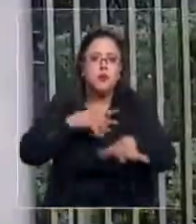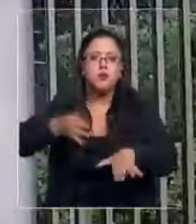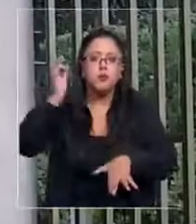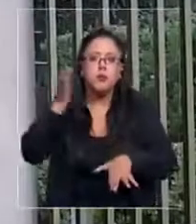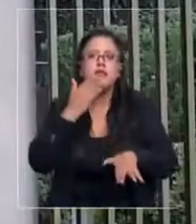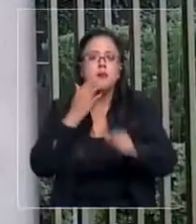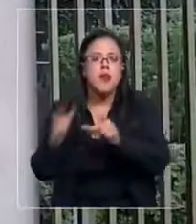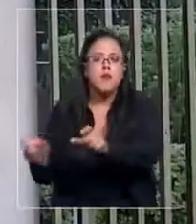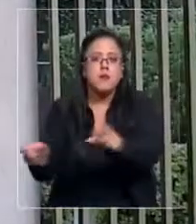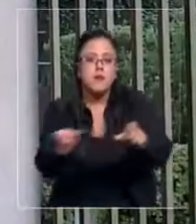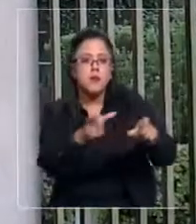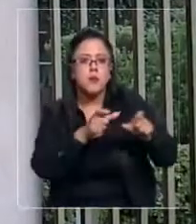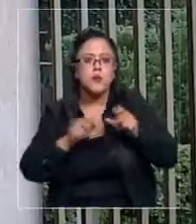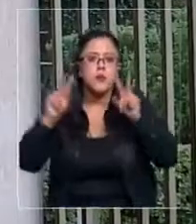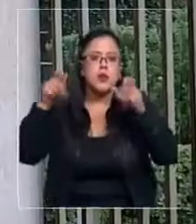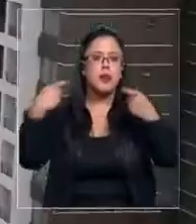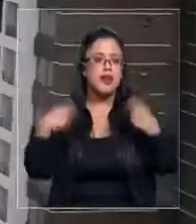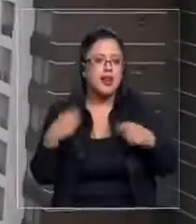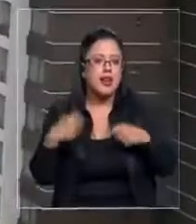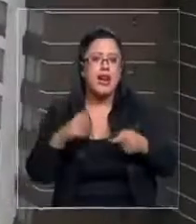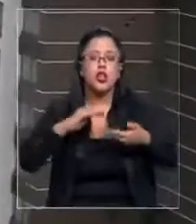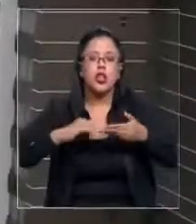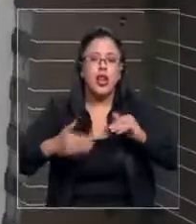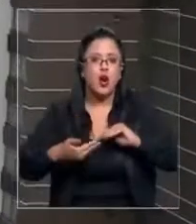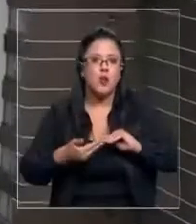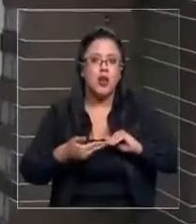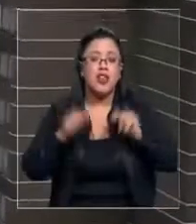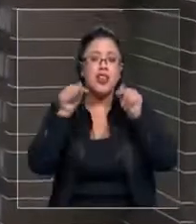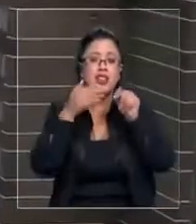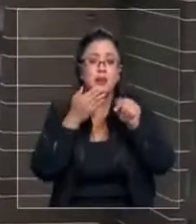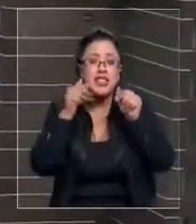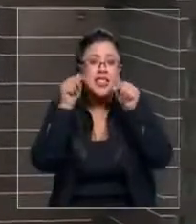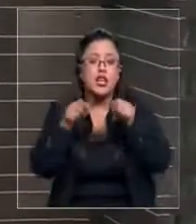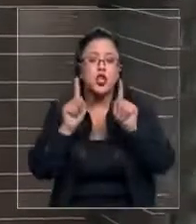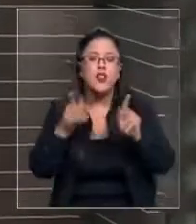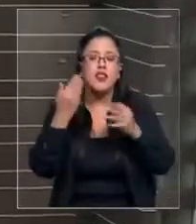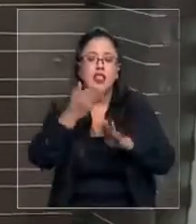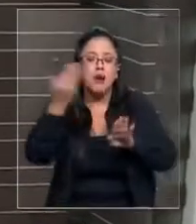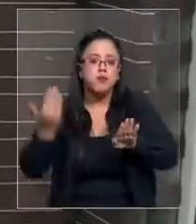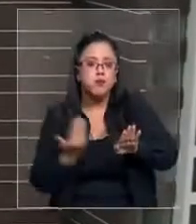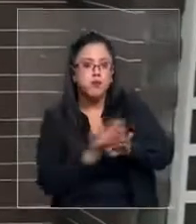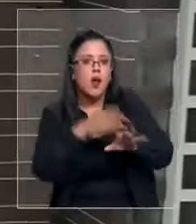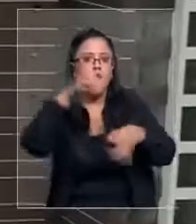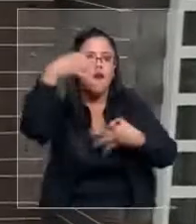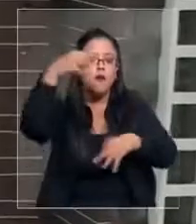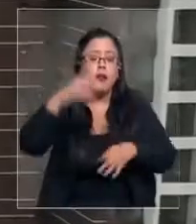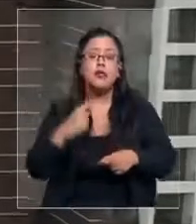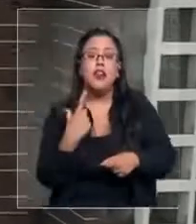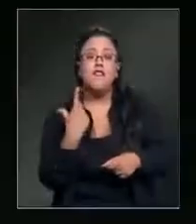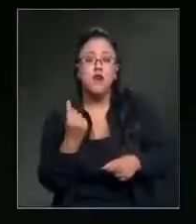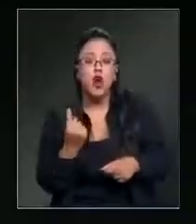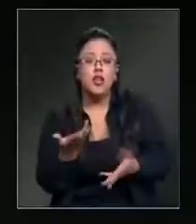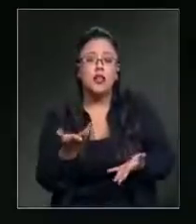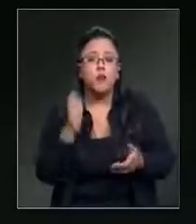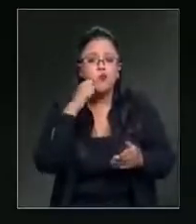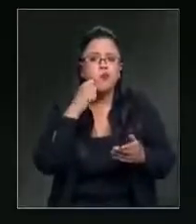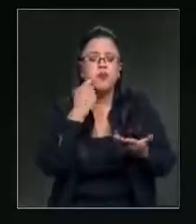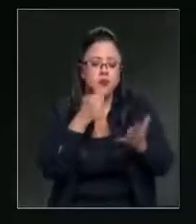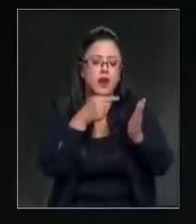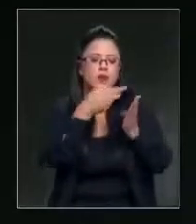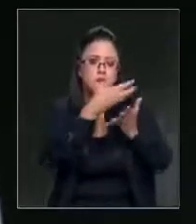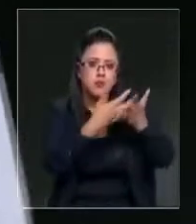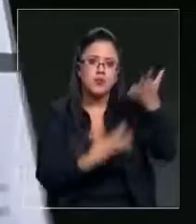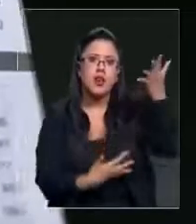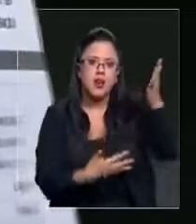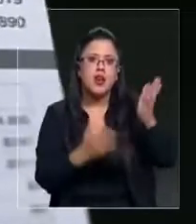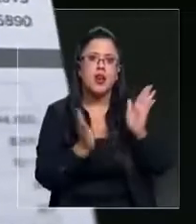fiscalización respecto a gastos de la comunidad y que éstas tengan el respaldo de facturas o boletas que justifiquen los egresos. Se sabe